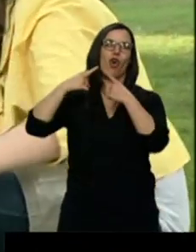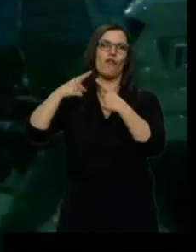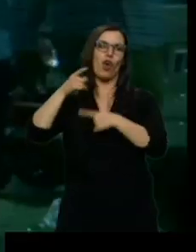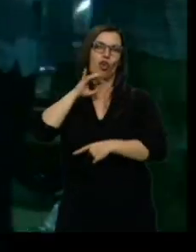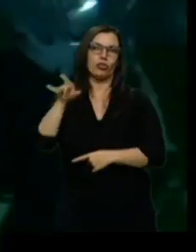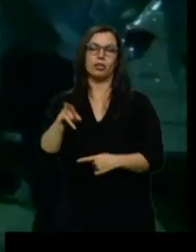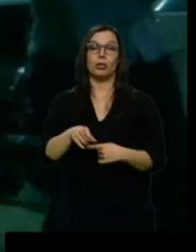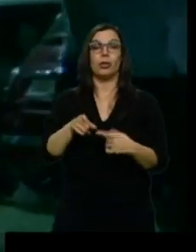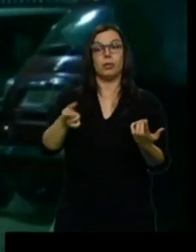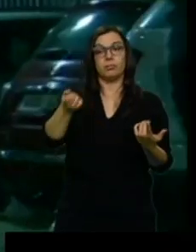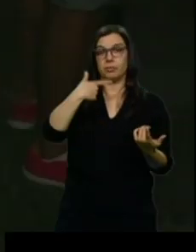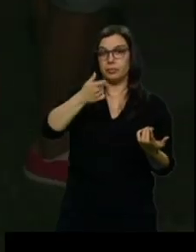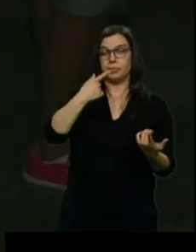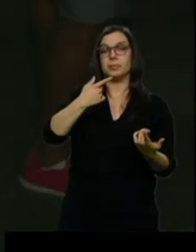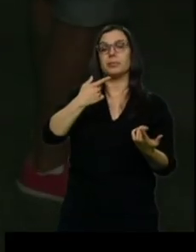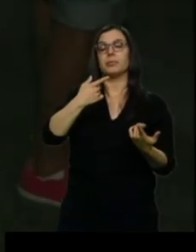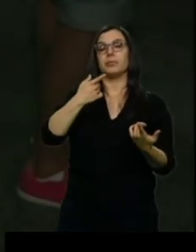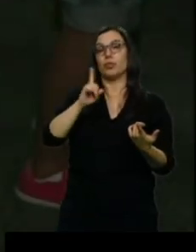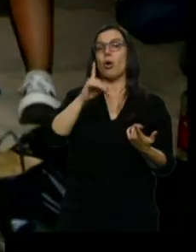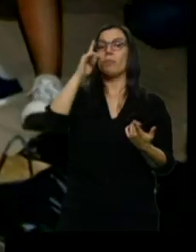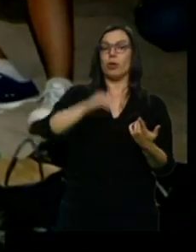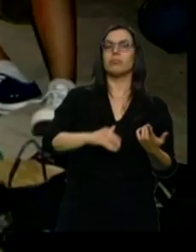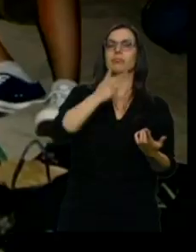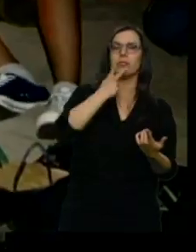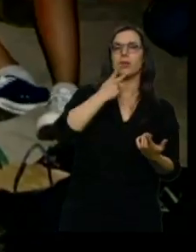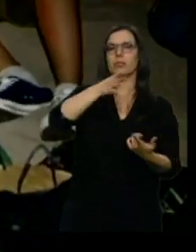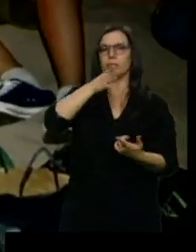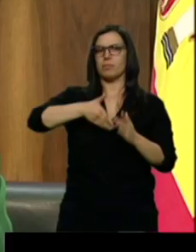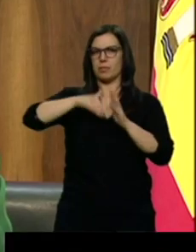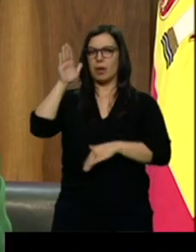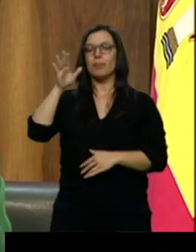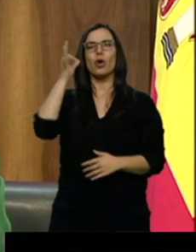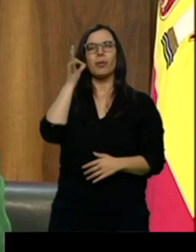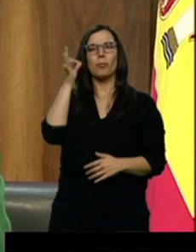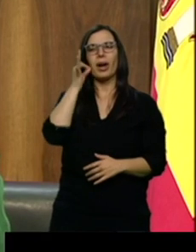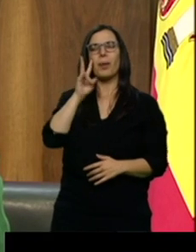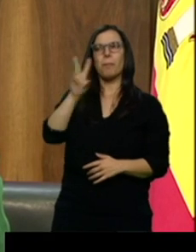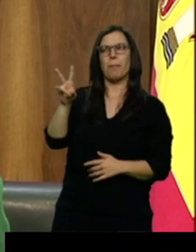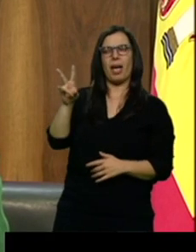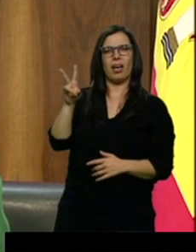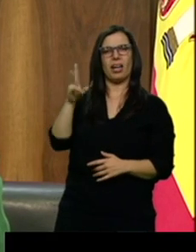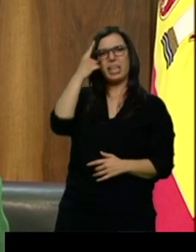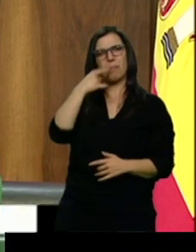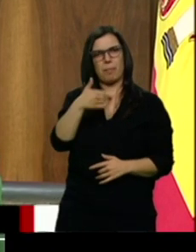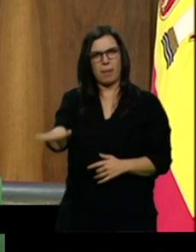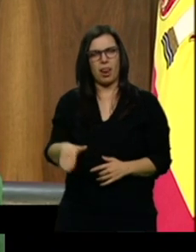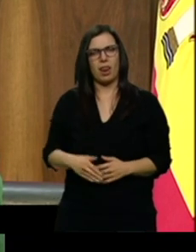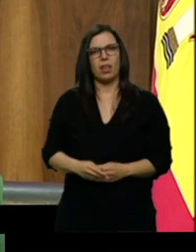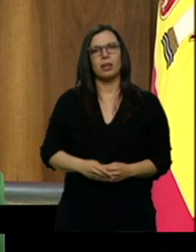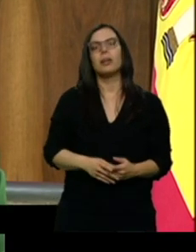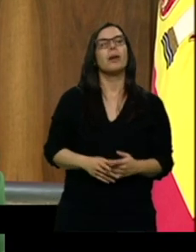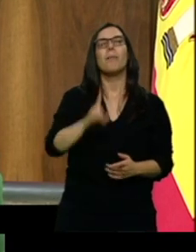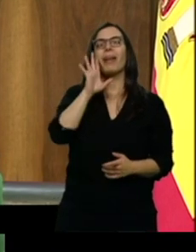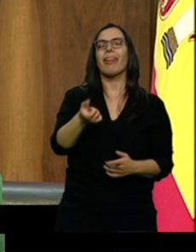alcohol, tabaco e hipnosedantes que los varones, el consumo femenino está peor visto. Se concibe el consumo como algo típicamente masculino.